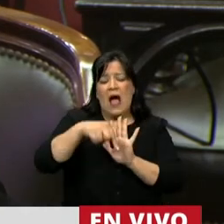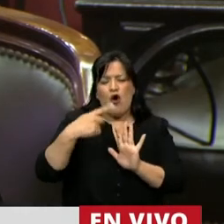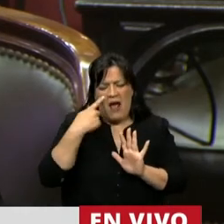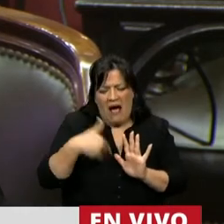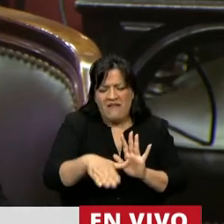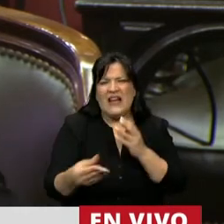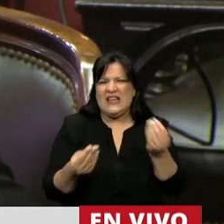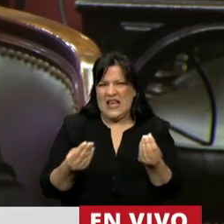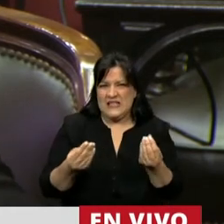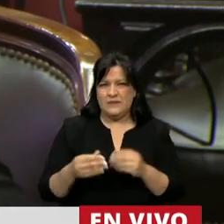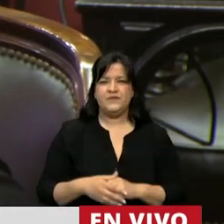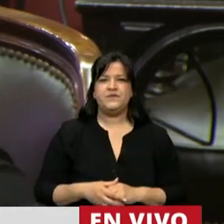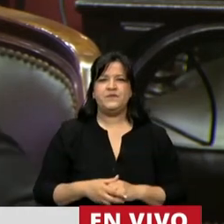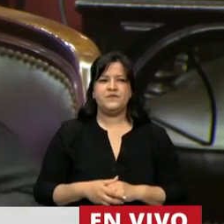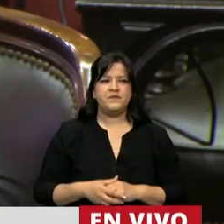ver qué es.